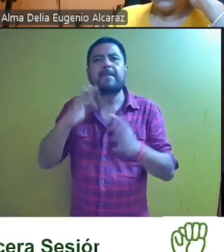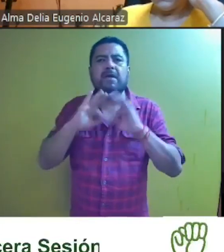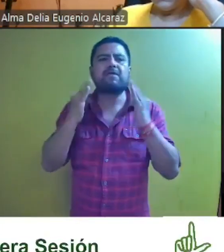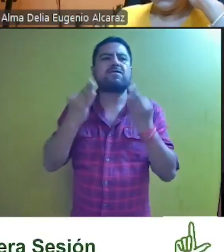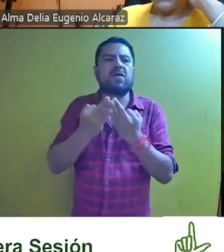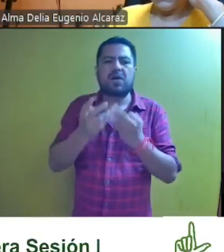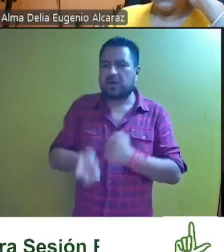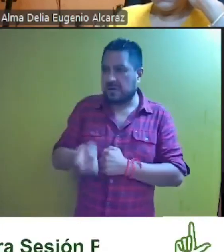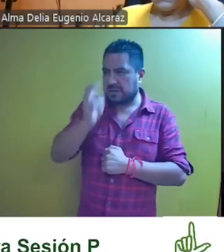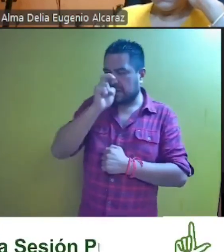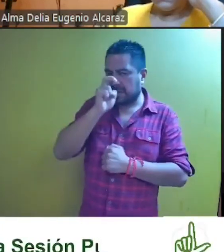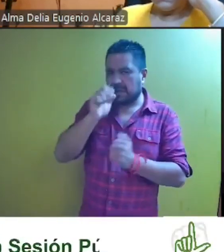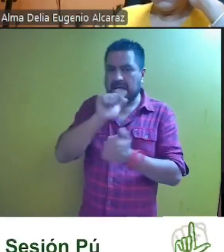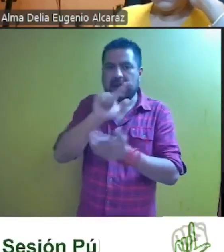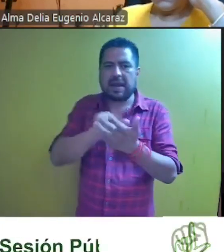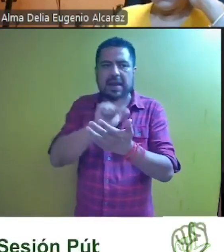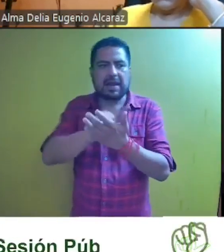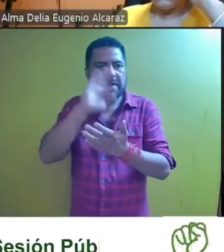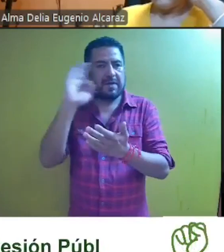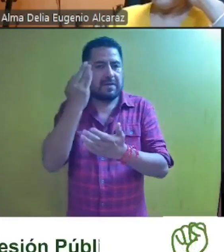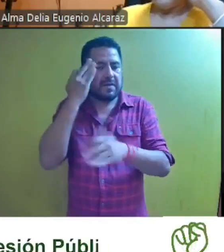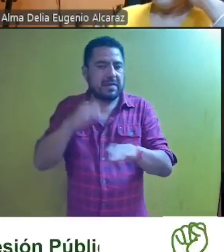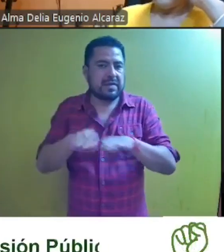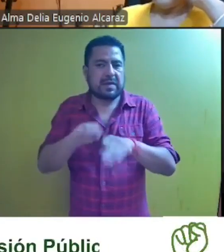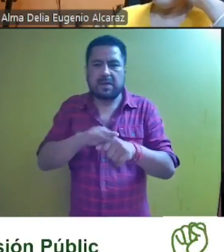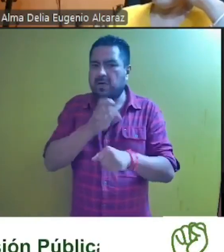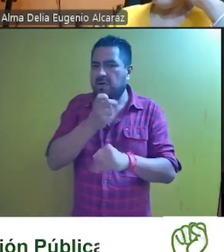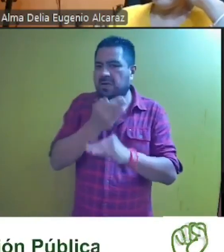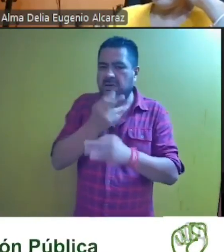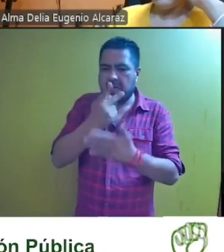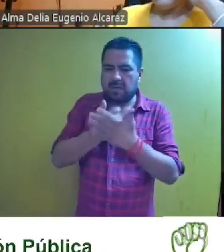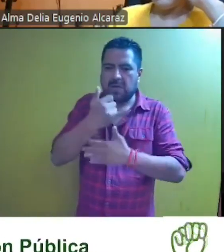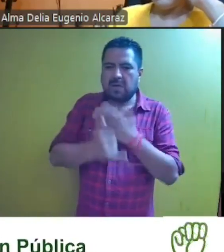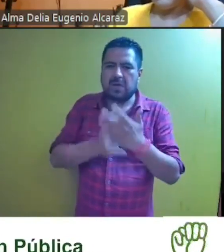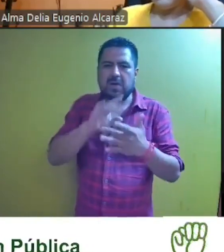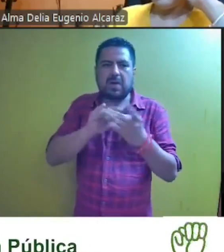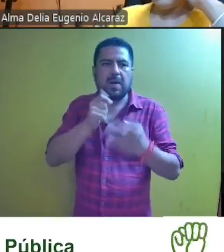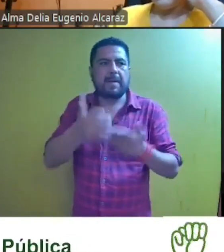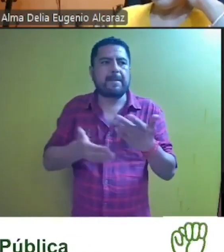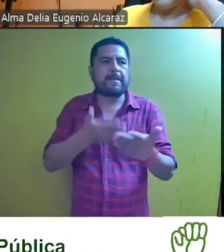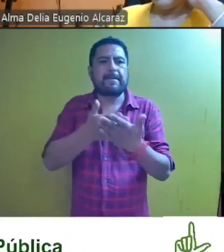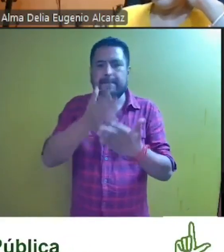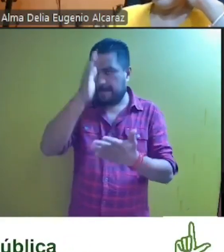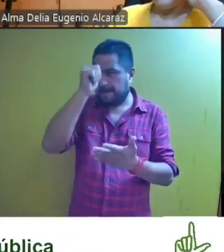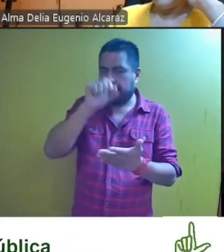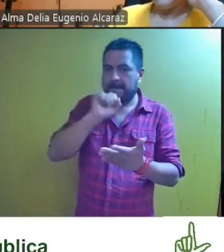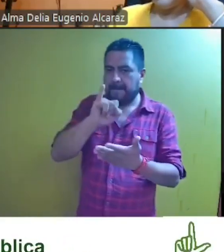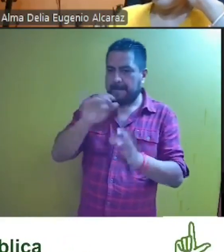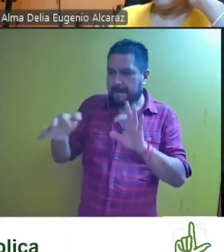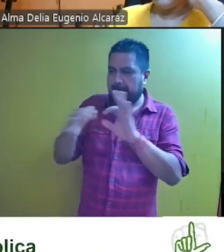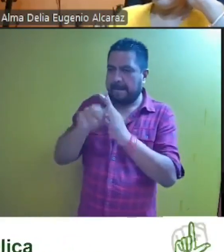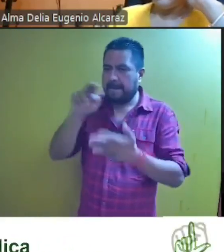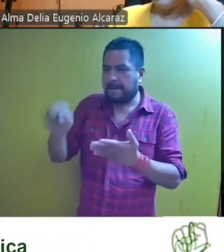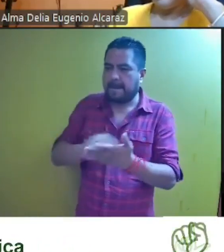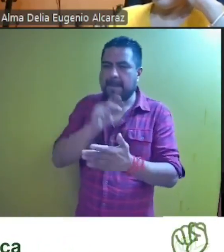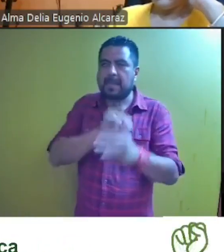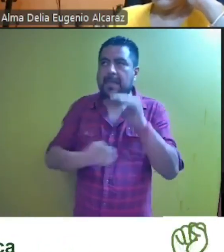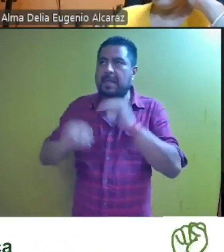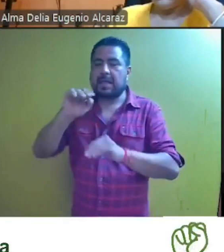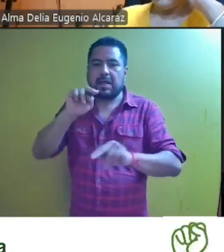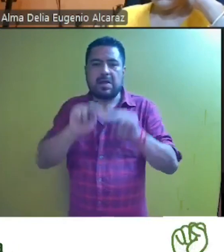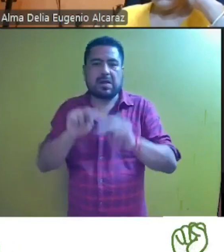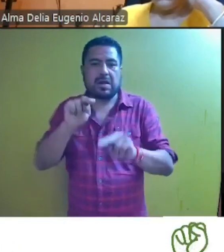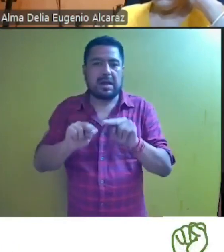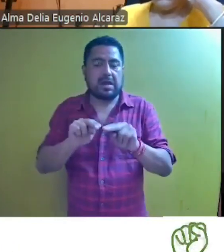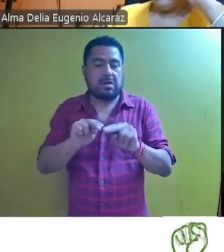y exigencias requeridas por la ley federal del trabajo por lo que en el proyecto de la cuenta se propone la aprobación del convenio elevarlo a la categoría del auto